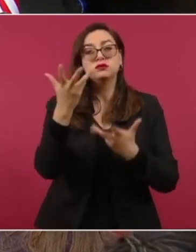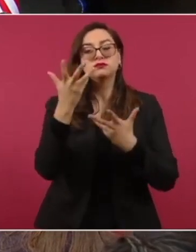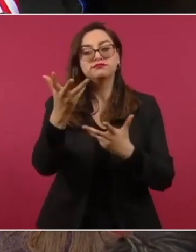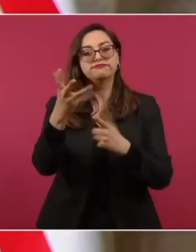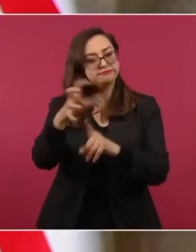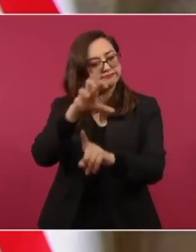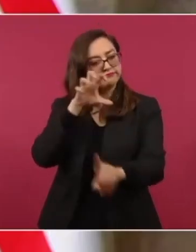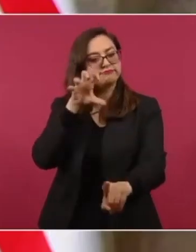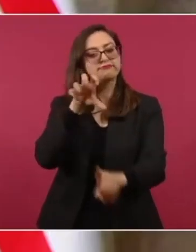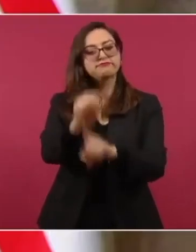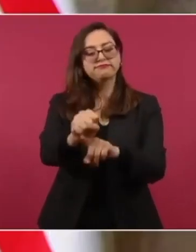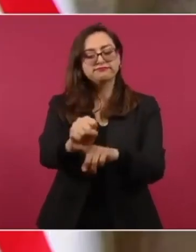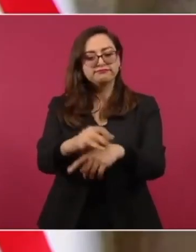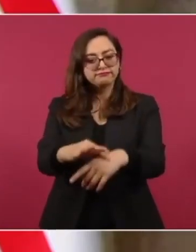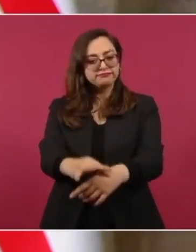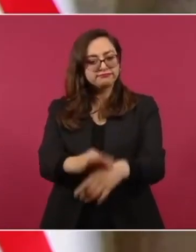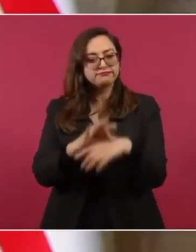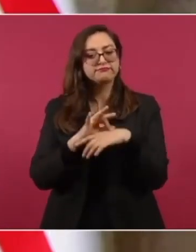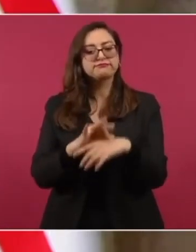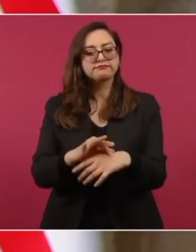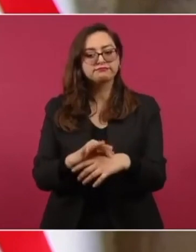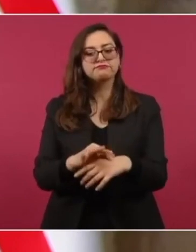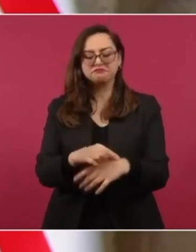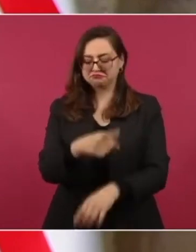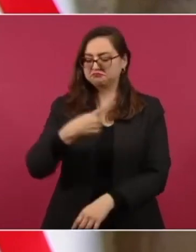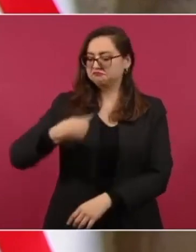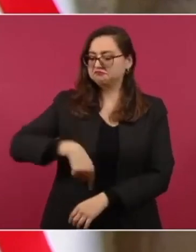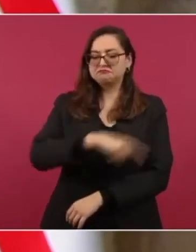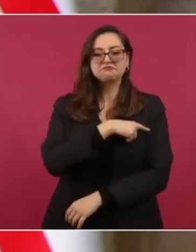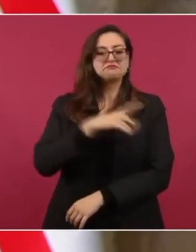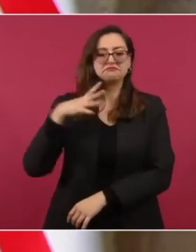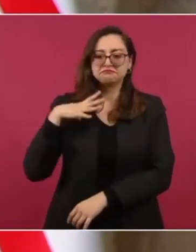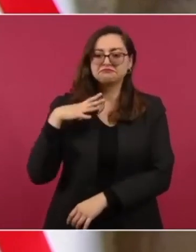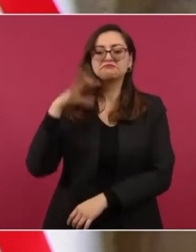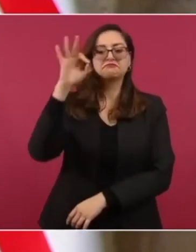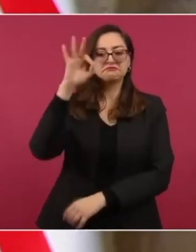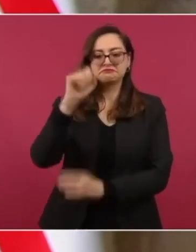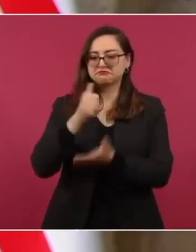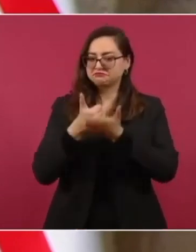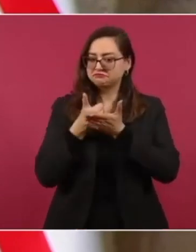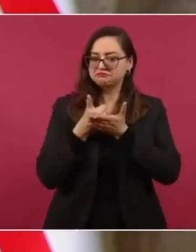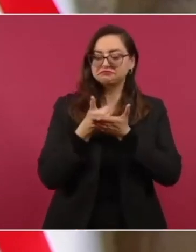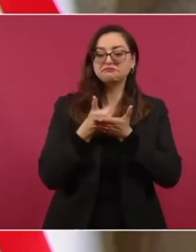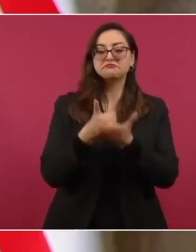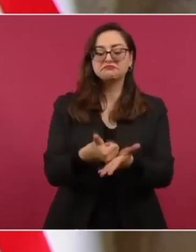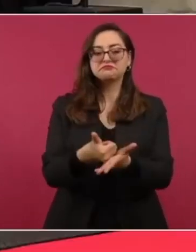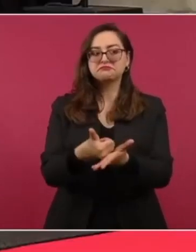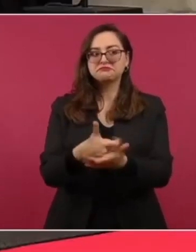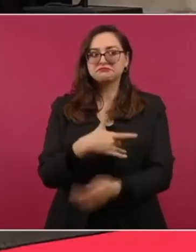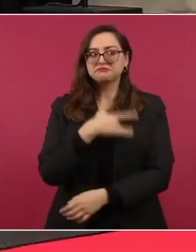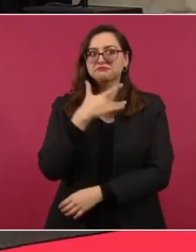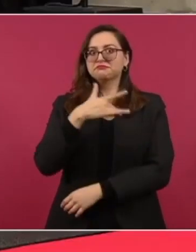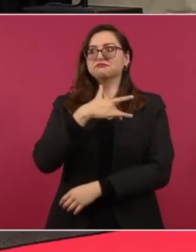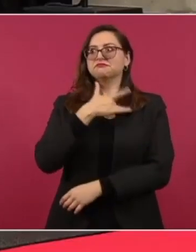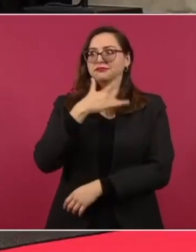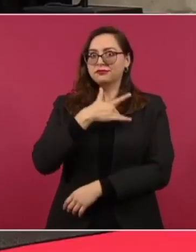y nos entusiasma la certeza de que se puede lograr.